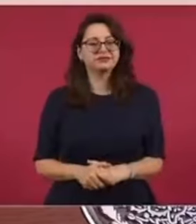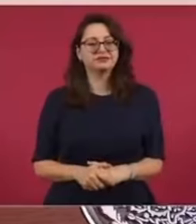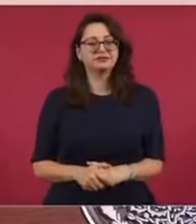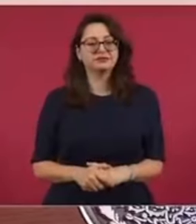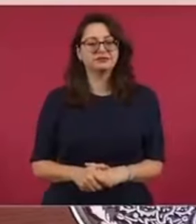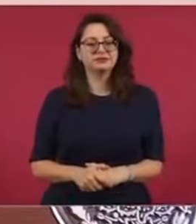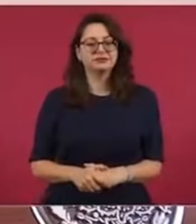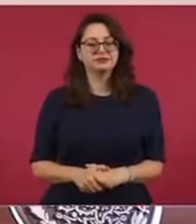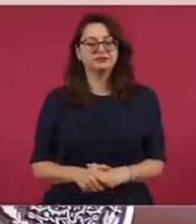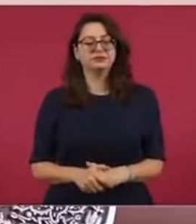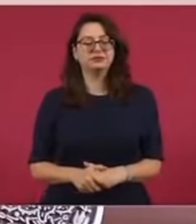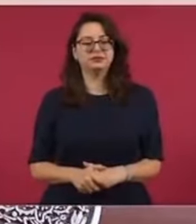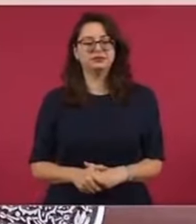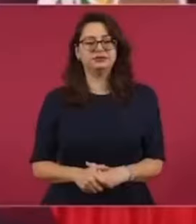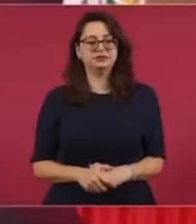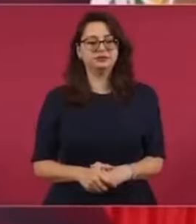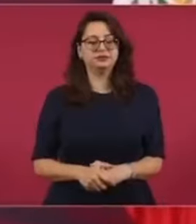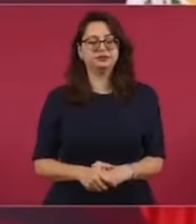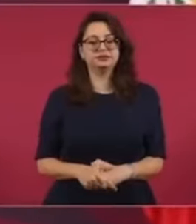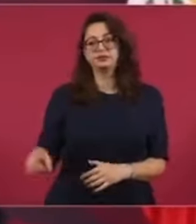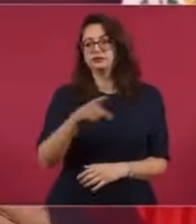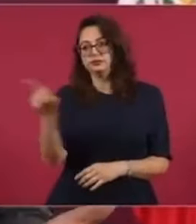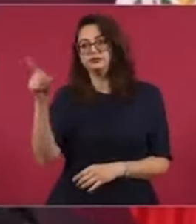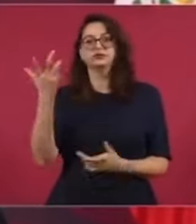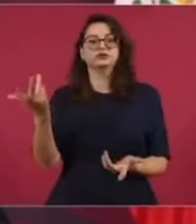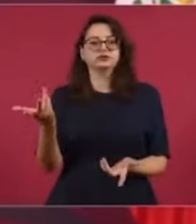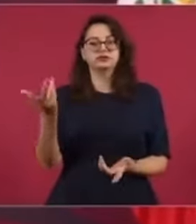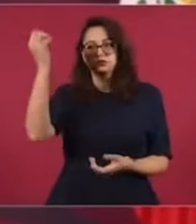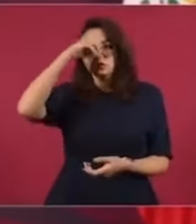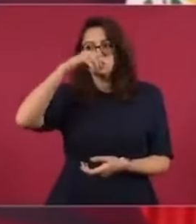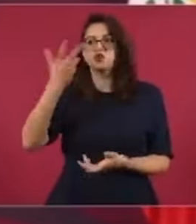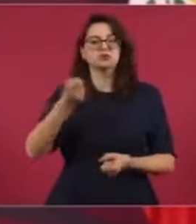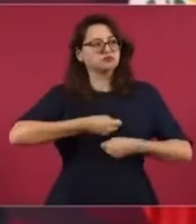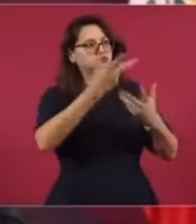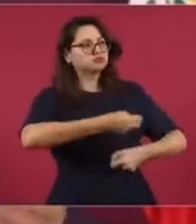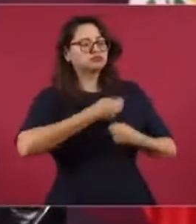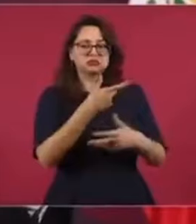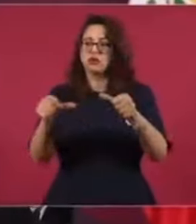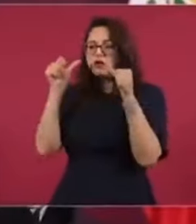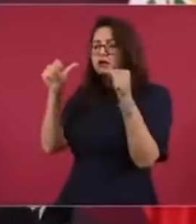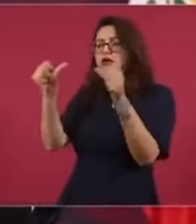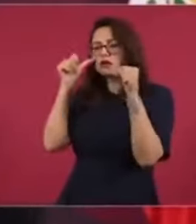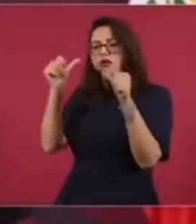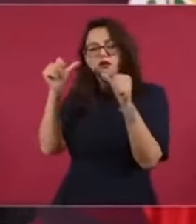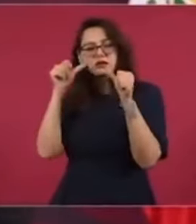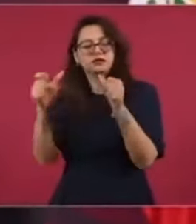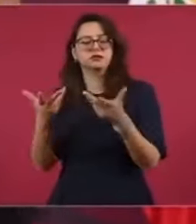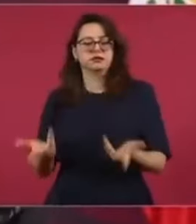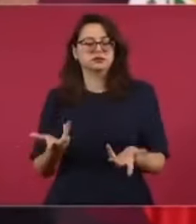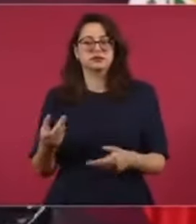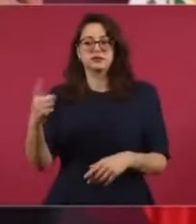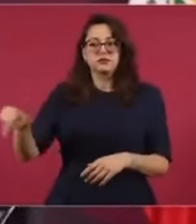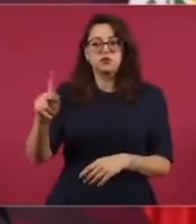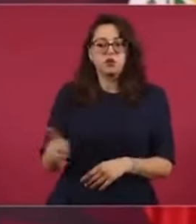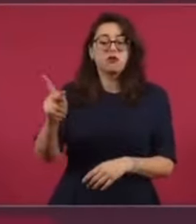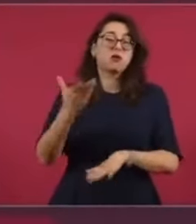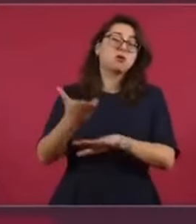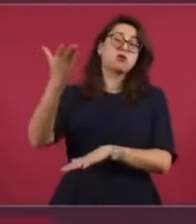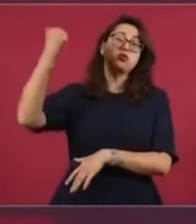Y escucho lo que opinan autoridades de los pueblos que por décadas